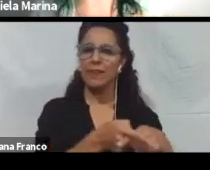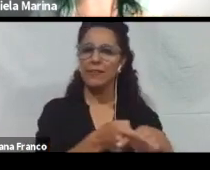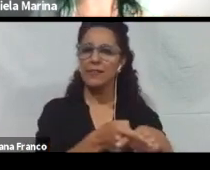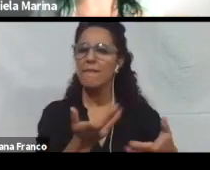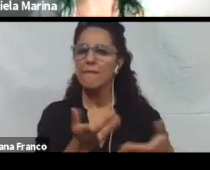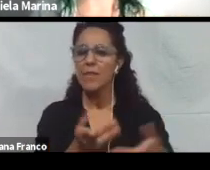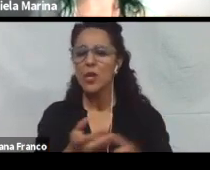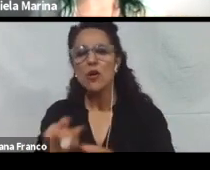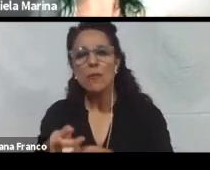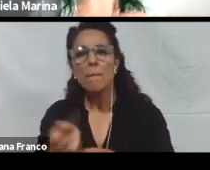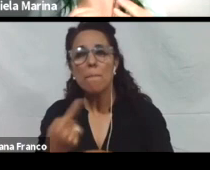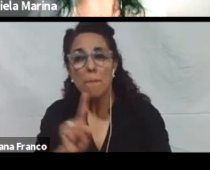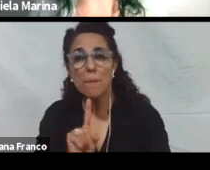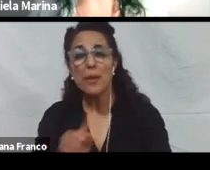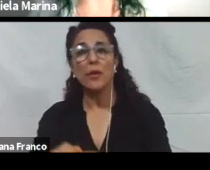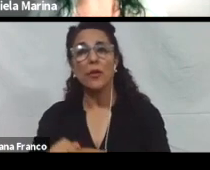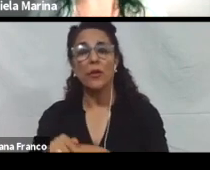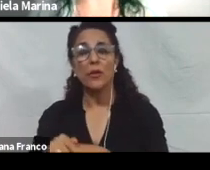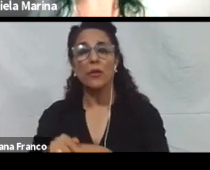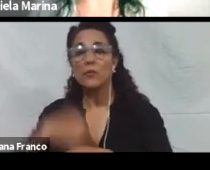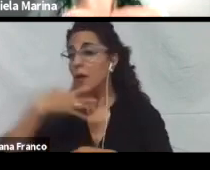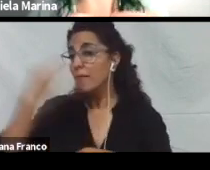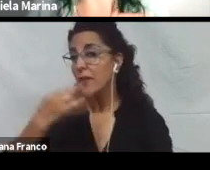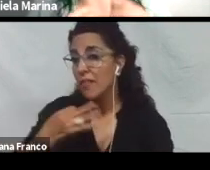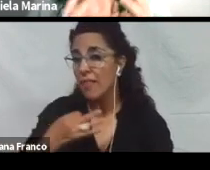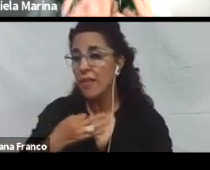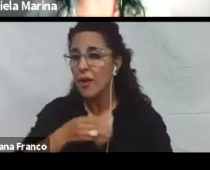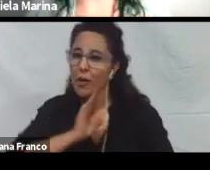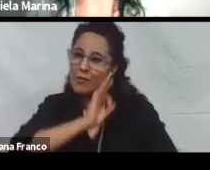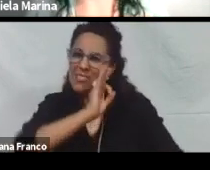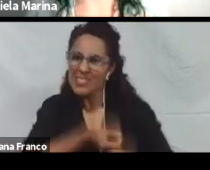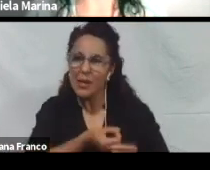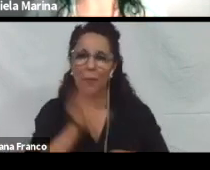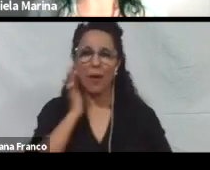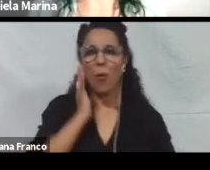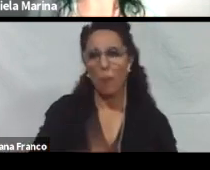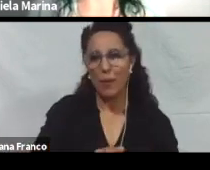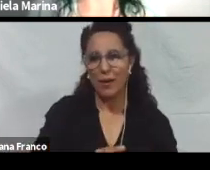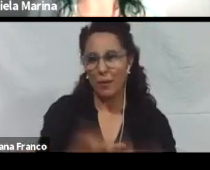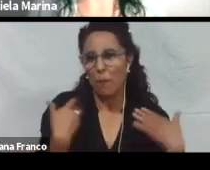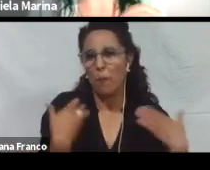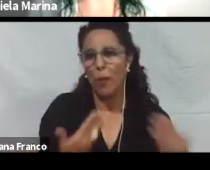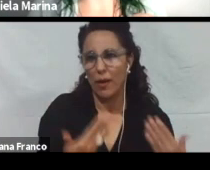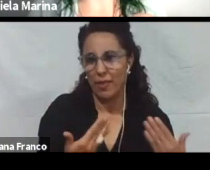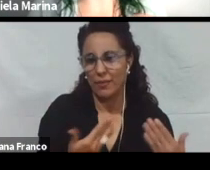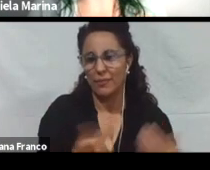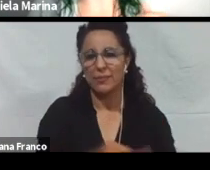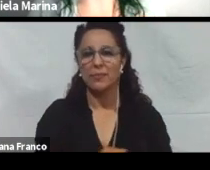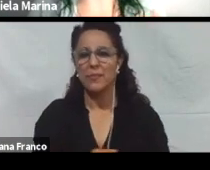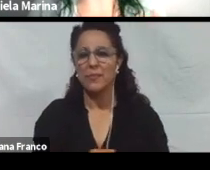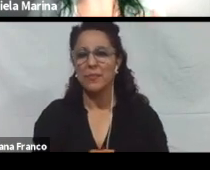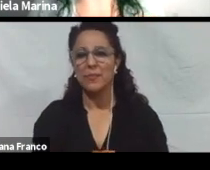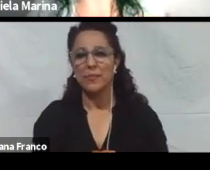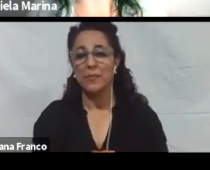realistas y que puedan ser cumplidas. Y es importante